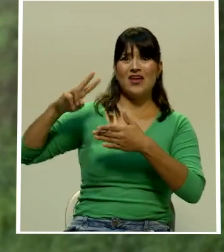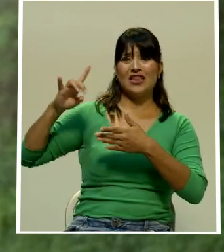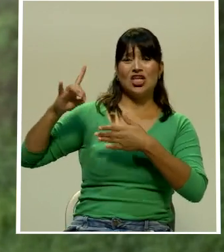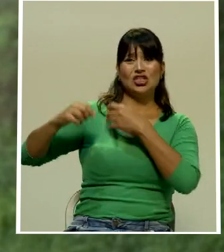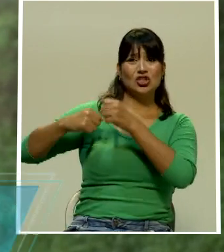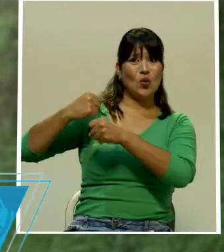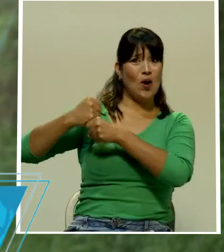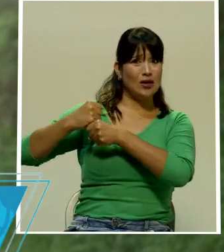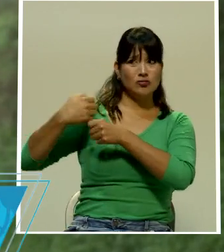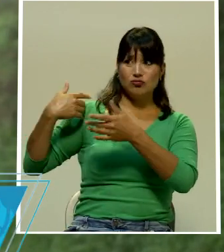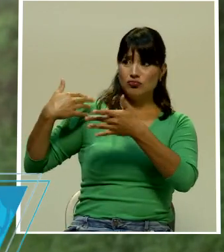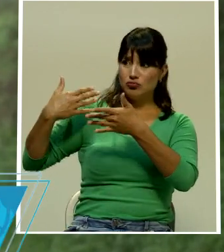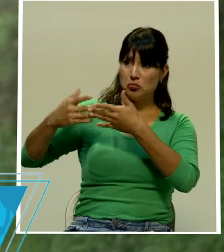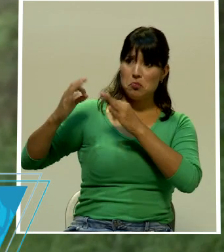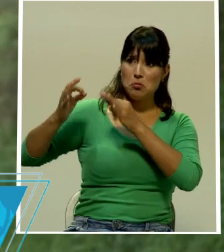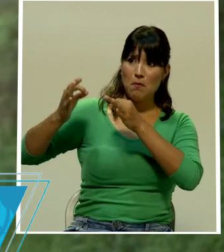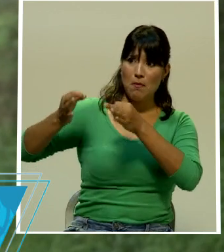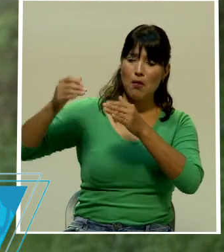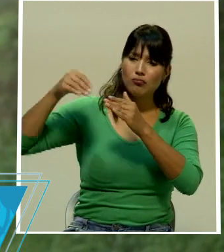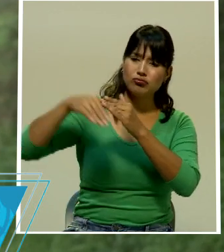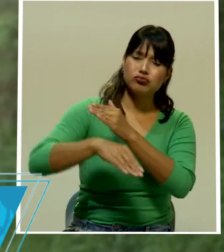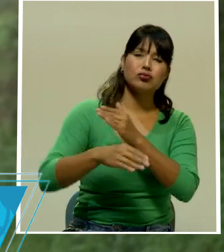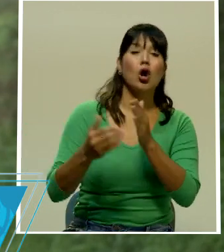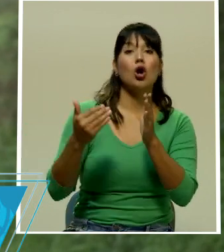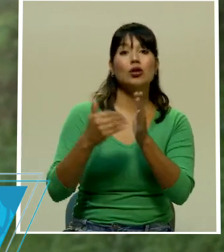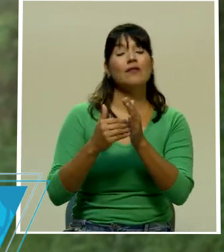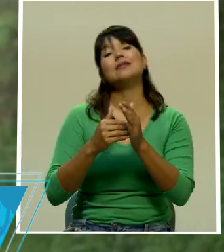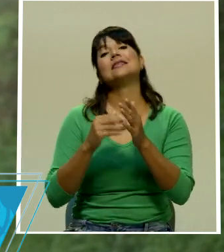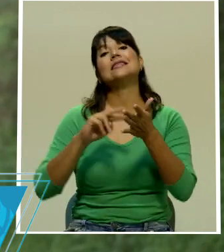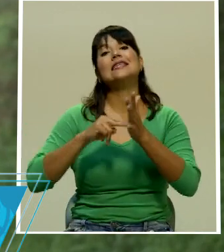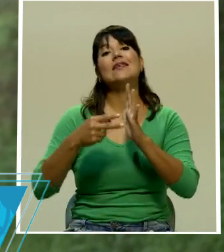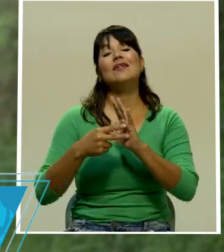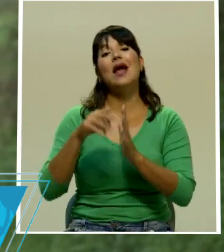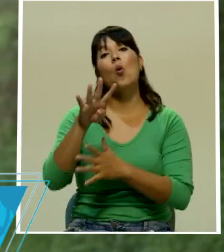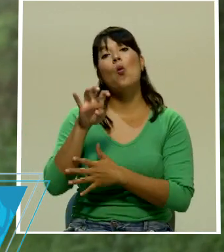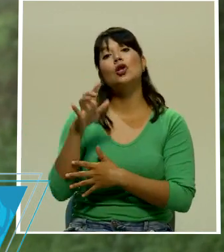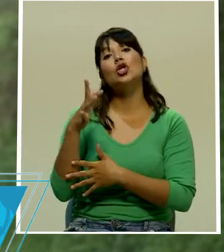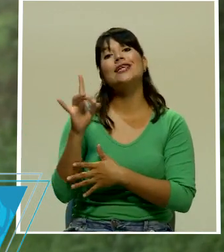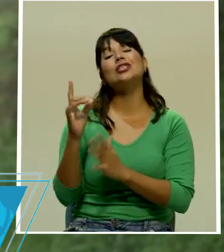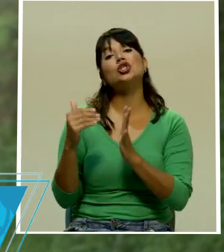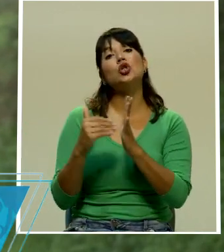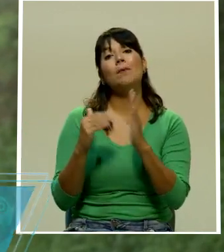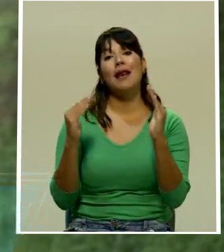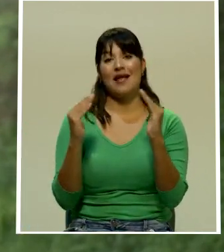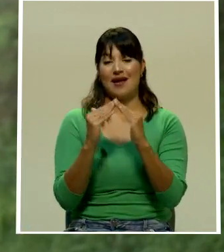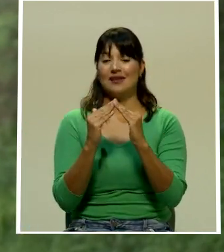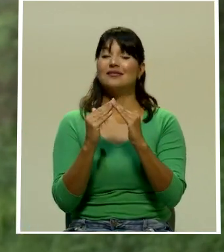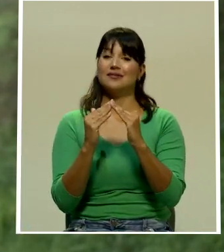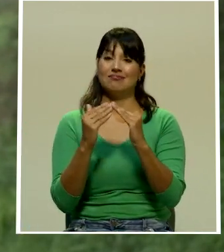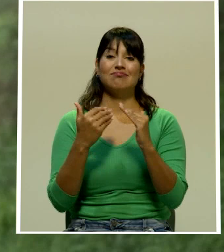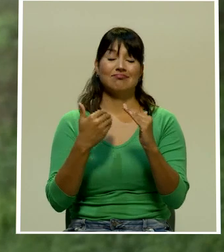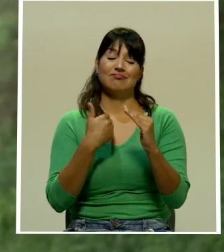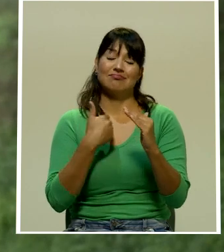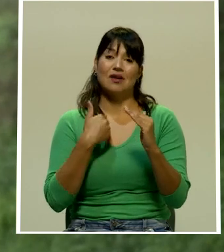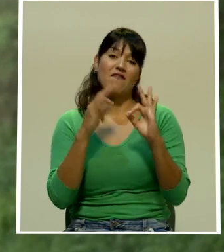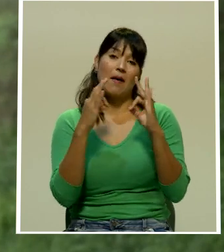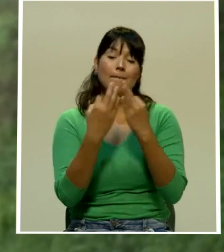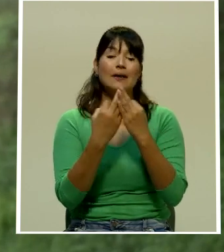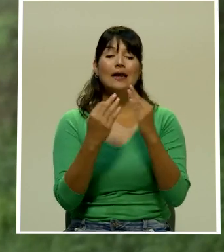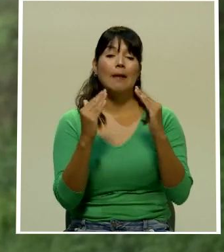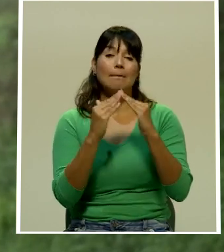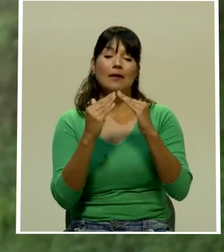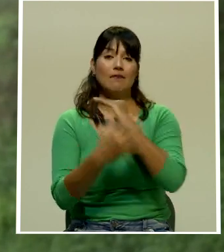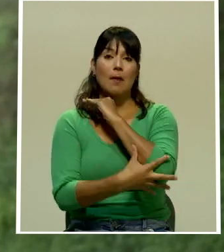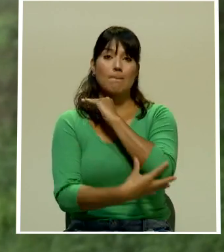419 mil hogares viven en esta condición. Hoy no le vamos a mostrar datos ni números, sino la